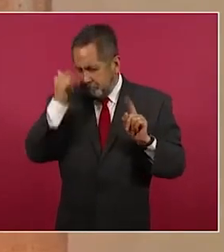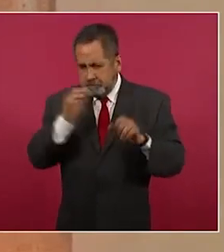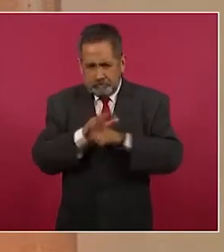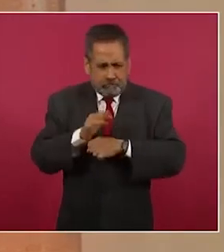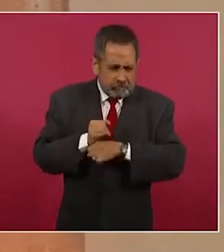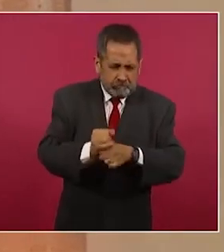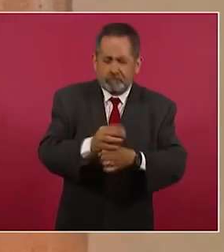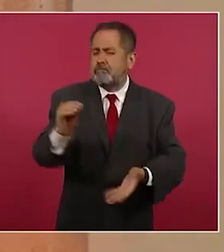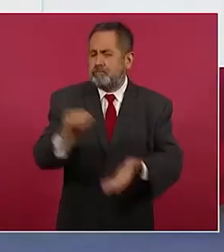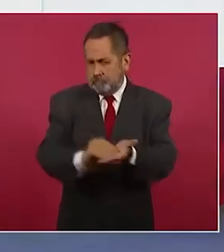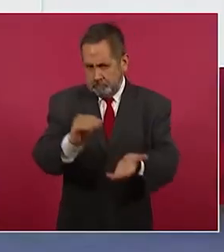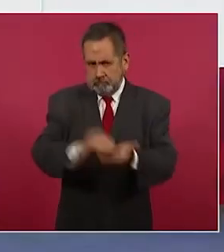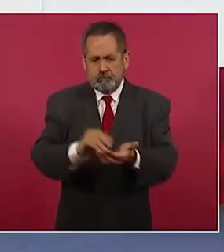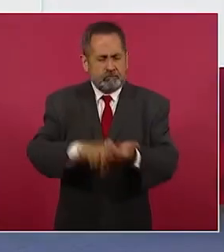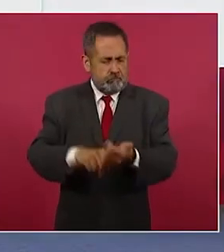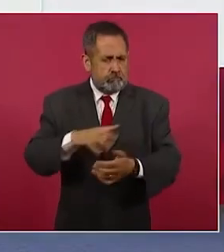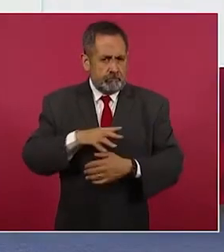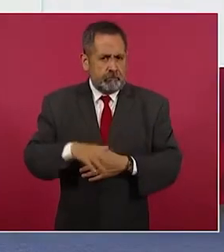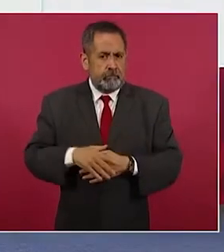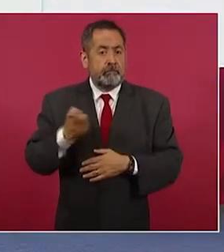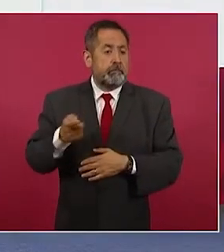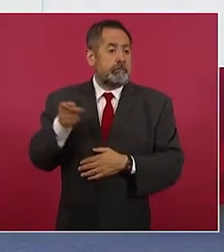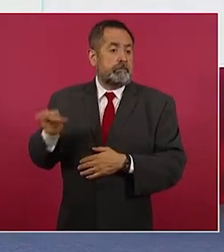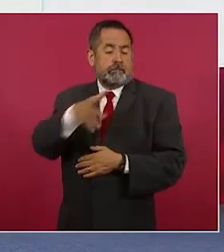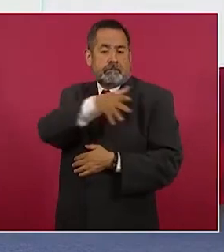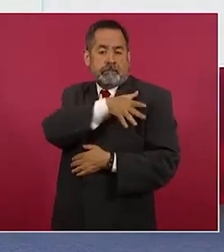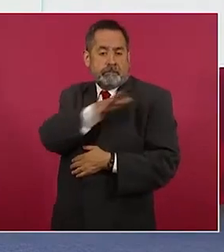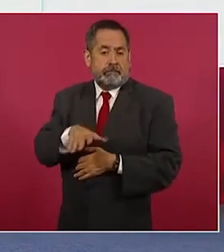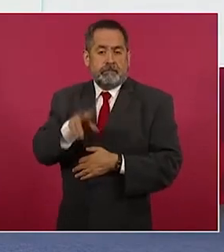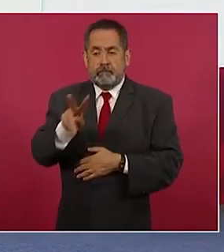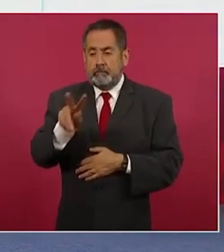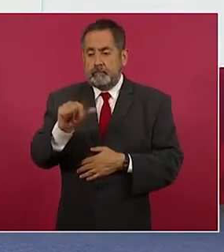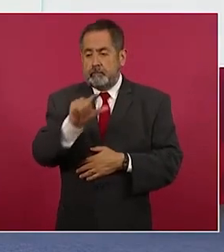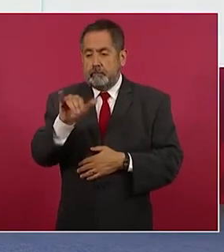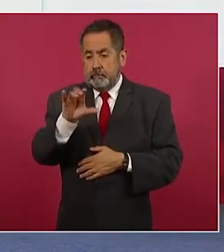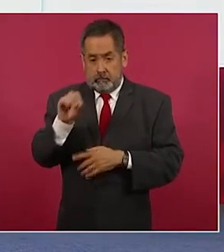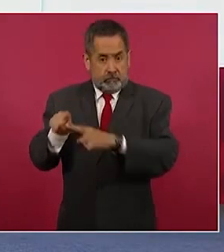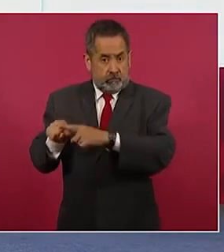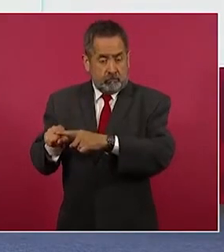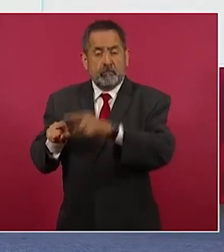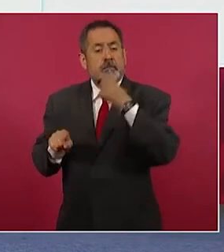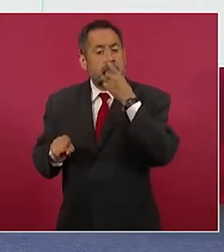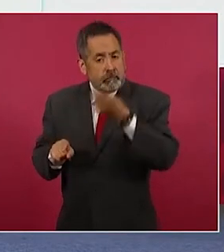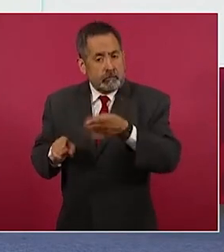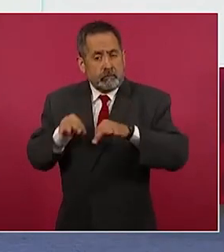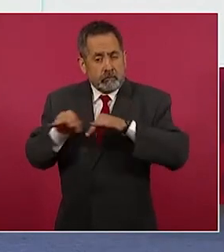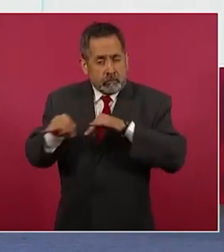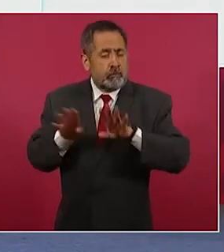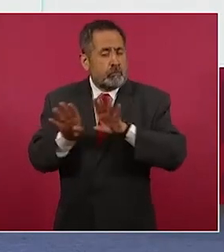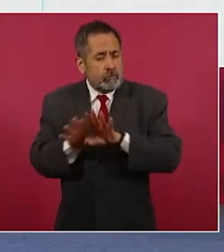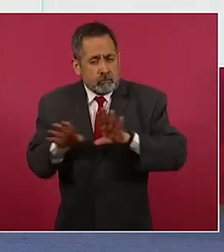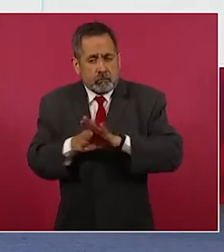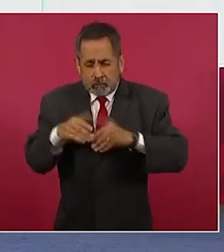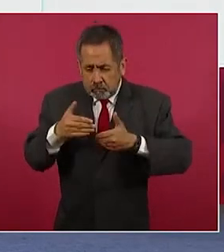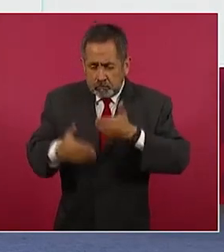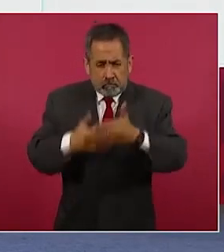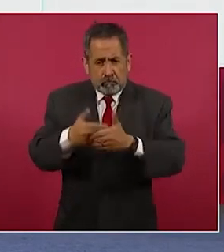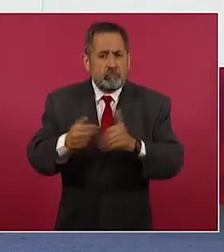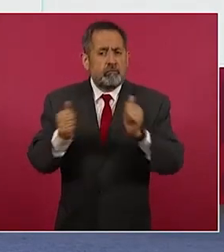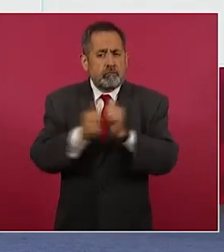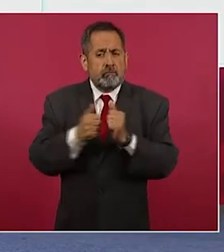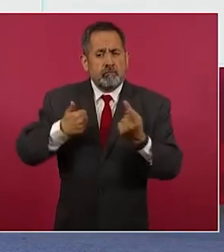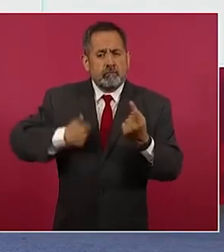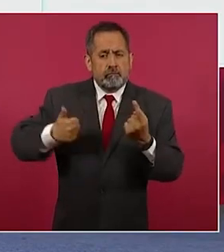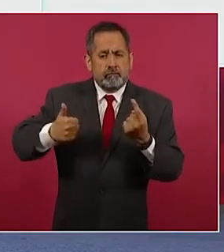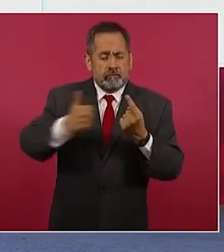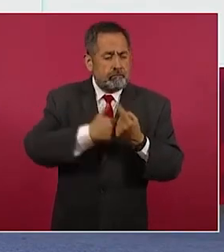eso, el general Vallejo explicaba cómo hemos estado trabajando y cómo estamos trabajando con cada uno